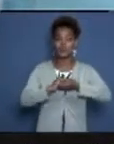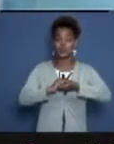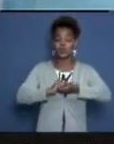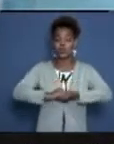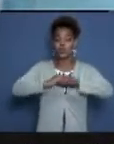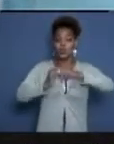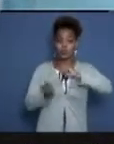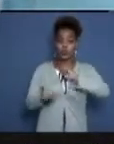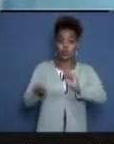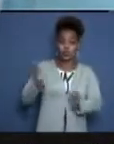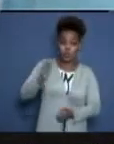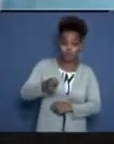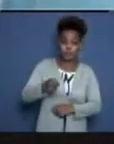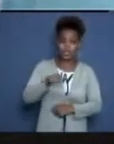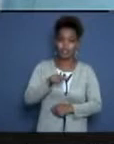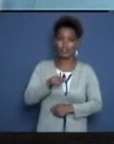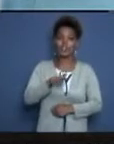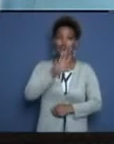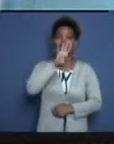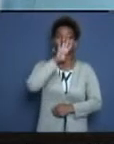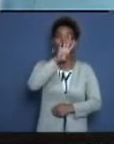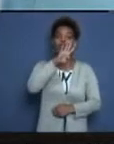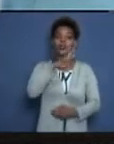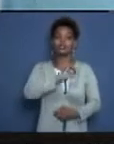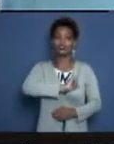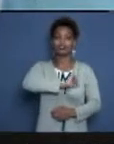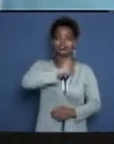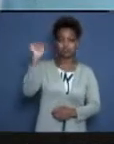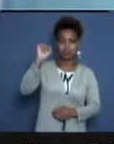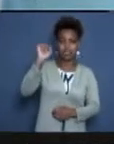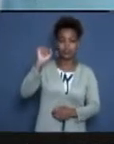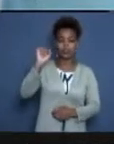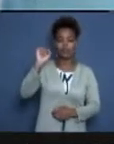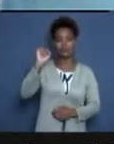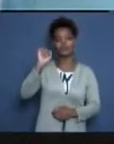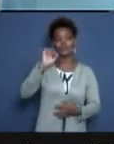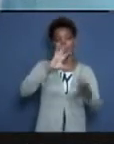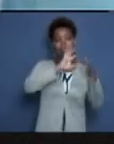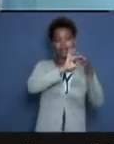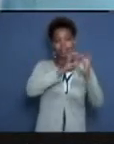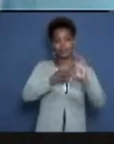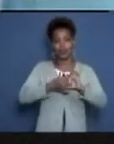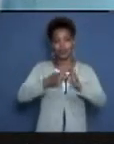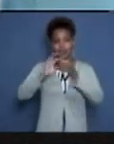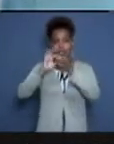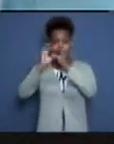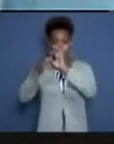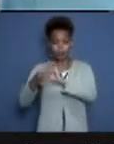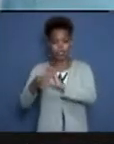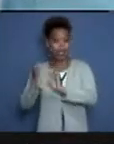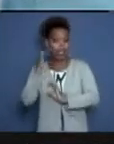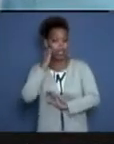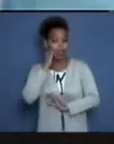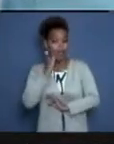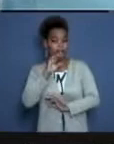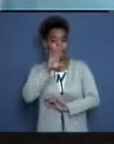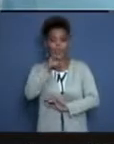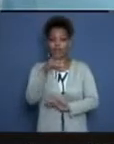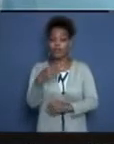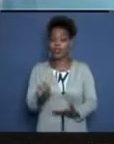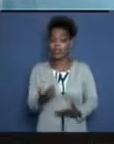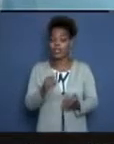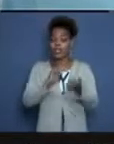cuatro títulos consecutivos en la lucha greco-romana. También ponderó que los deportistas cubanos son los más